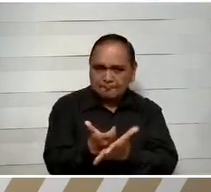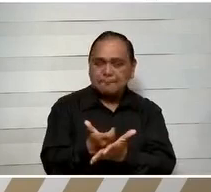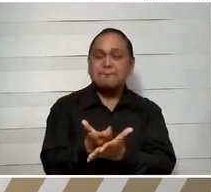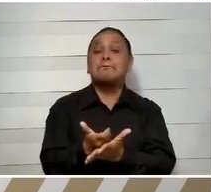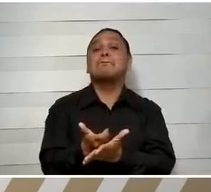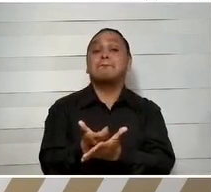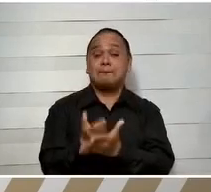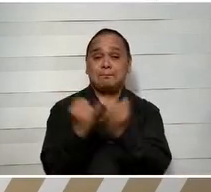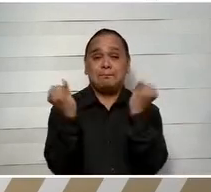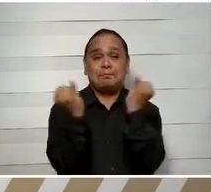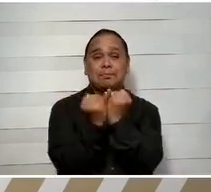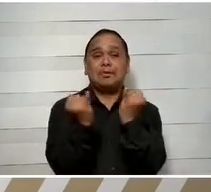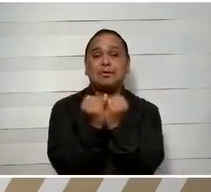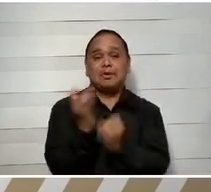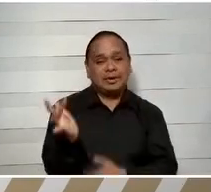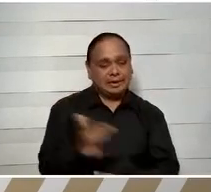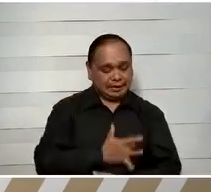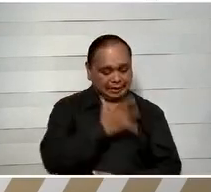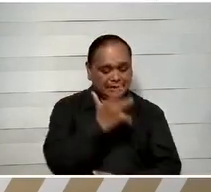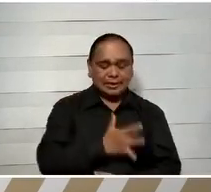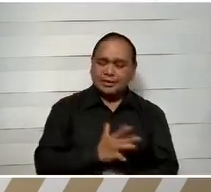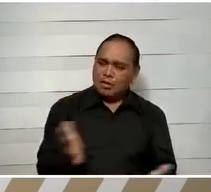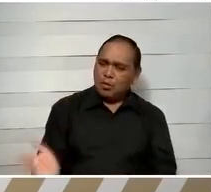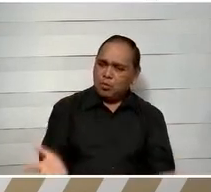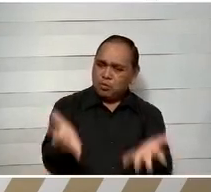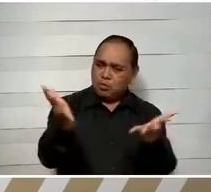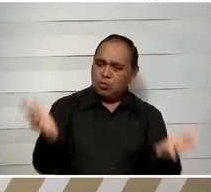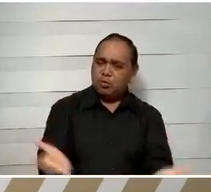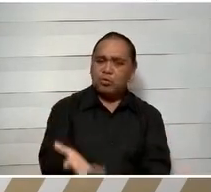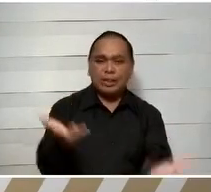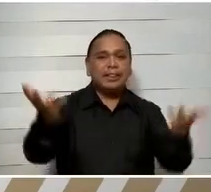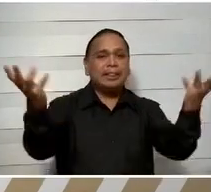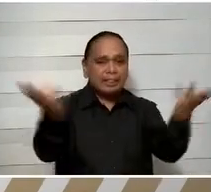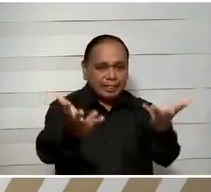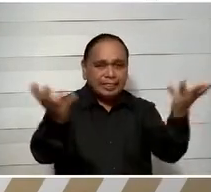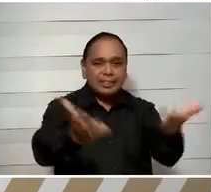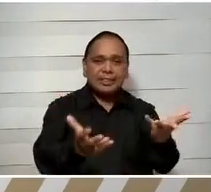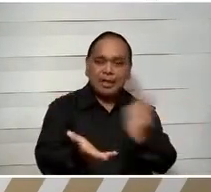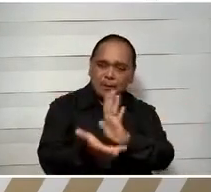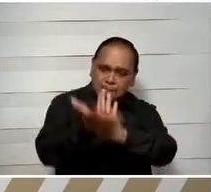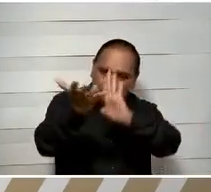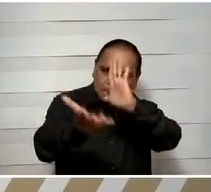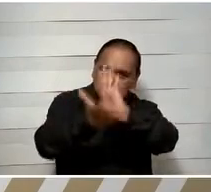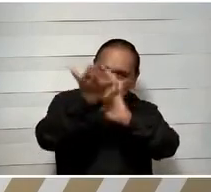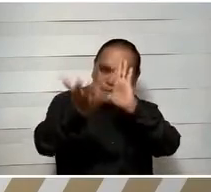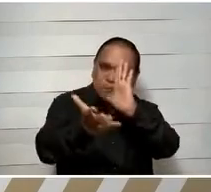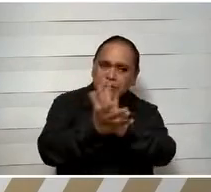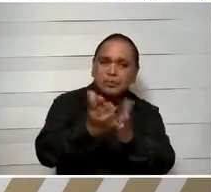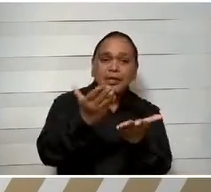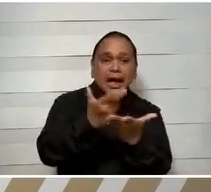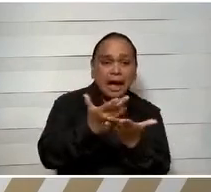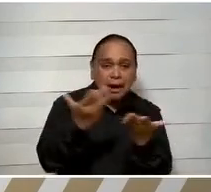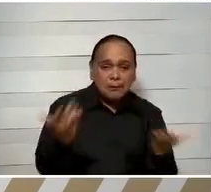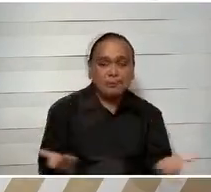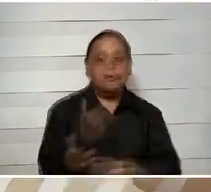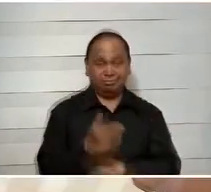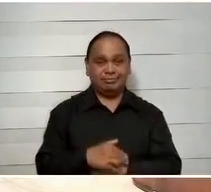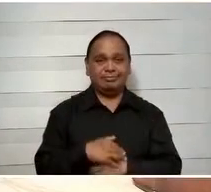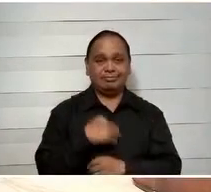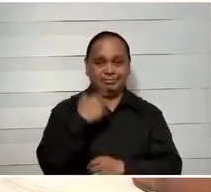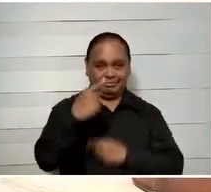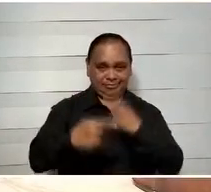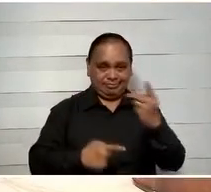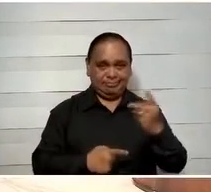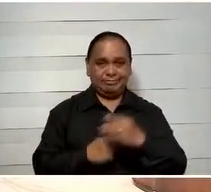Y además pues una motivación porque se han hecho diferentes obras y ya tenemos pues un Xpujil antes y después del Tren Maya.